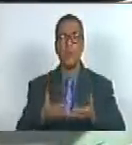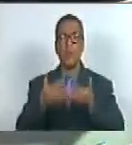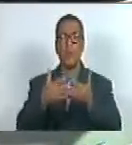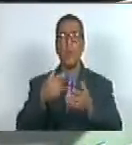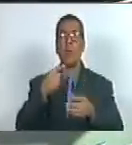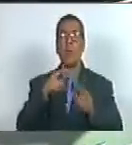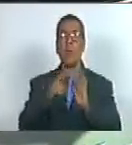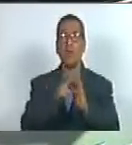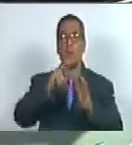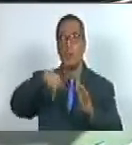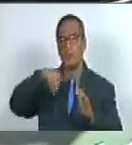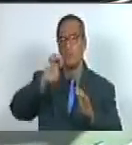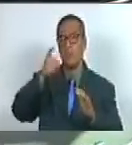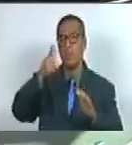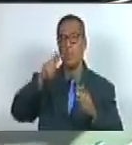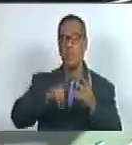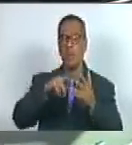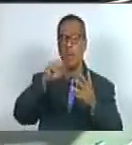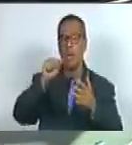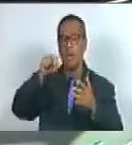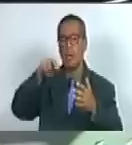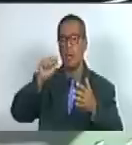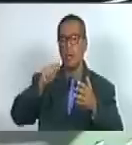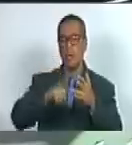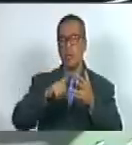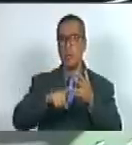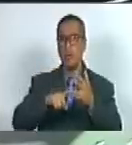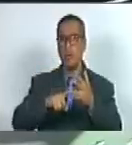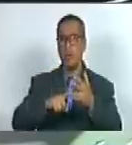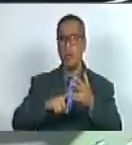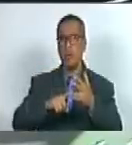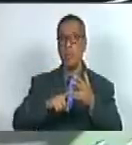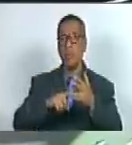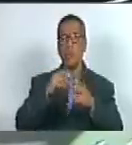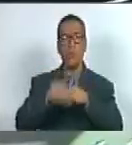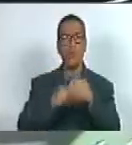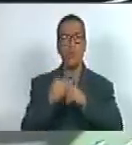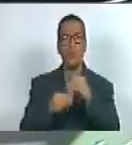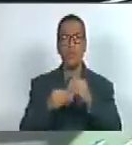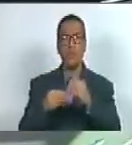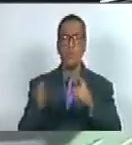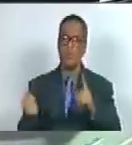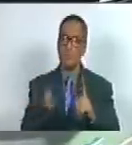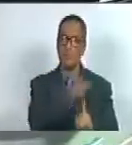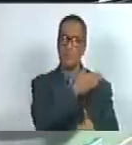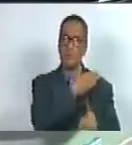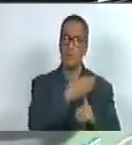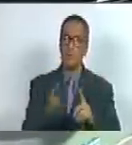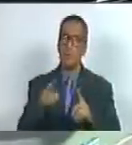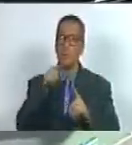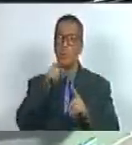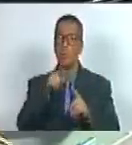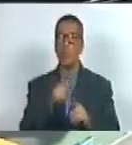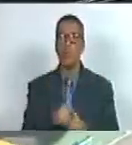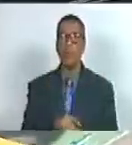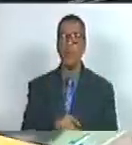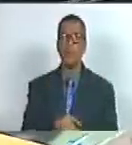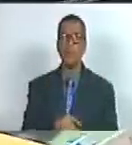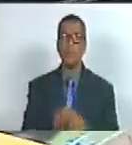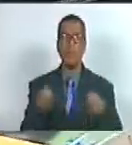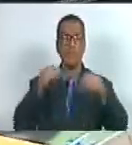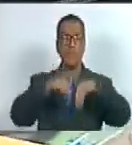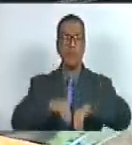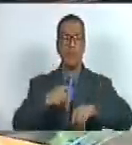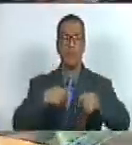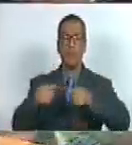repito Pedro Lucas Urribarri Ana María Campos sometida a la violencia alterando el acuerdo